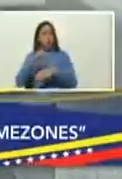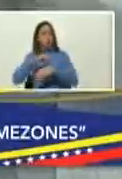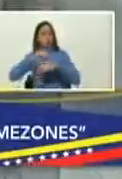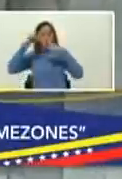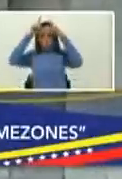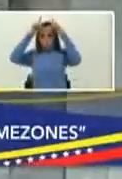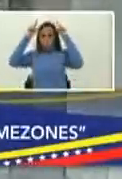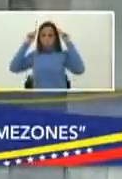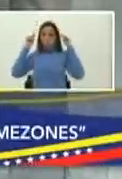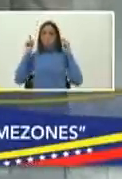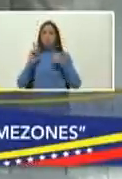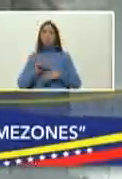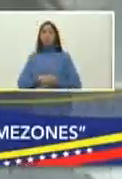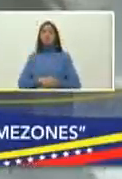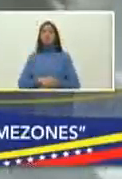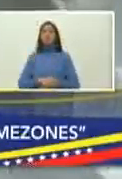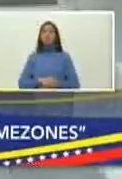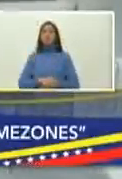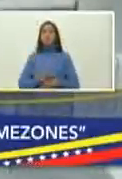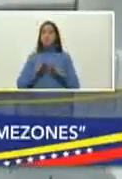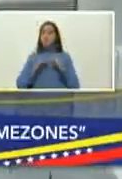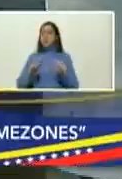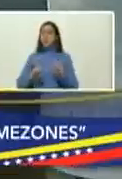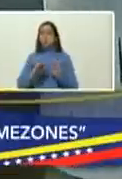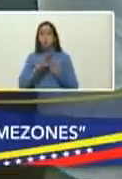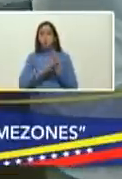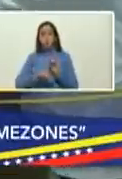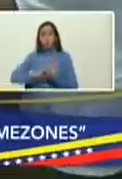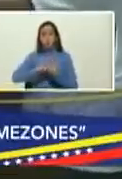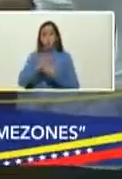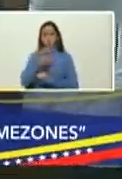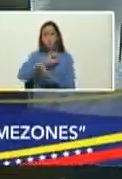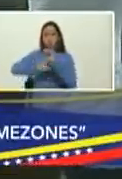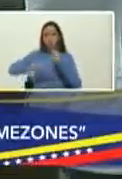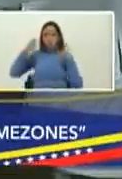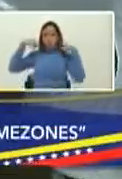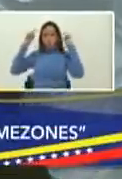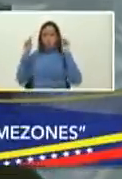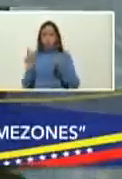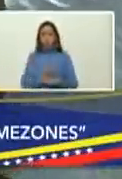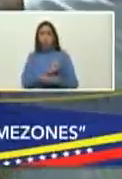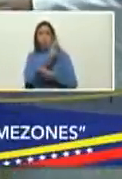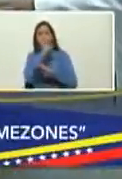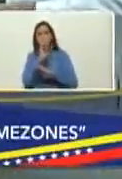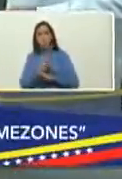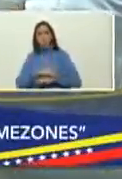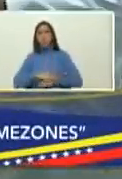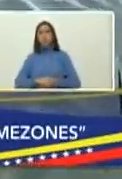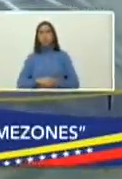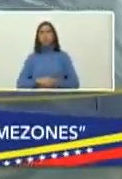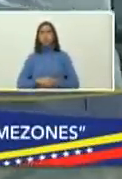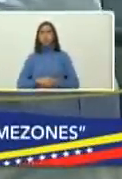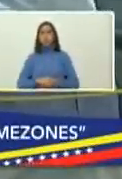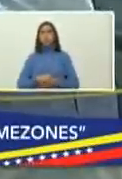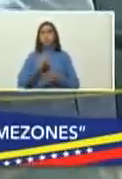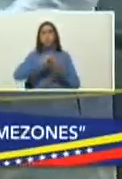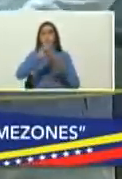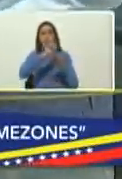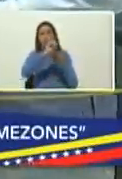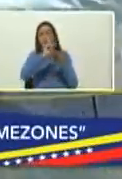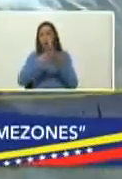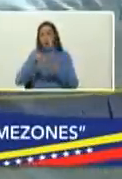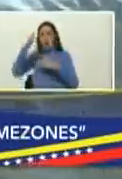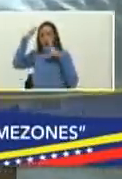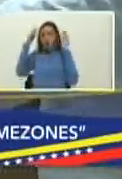nuestra doctora con todas las medidas de bioseguridad al uso adecuado del tapabocas haciendo llenando la morbilidad y atendiendo a la